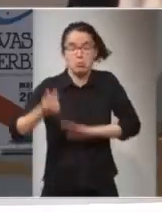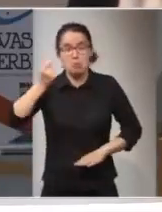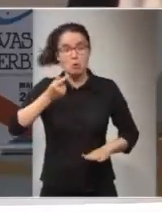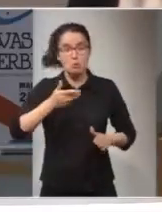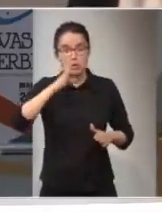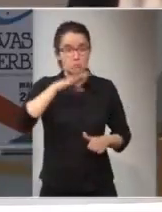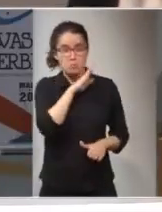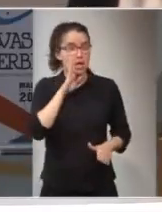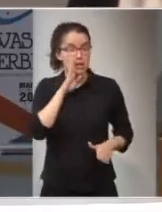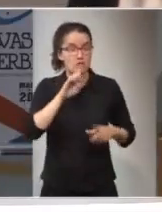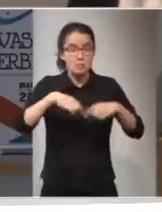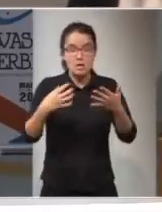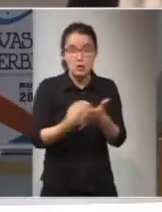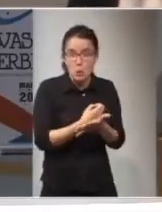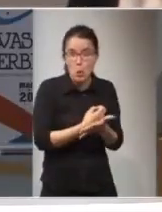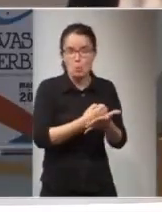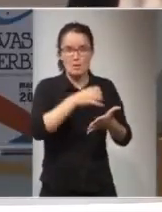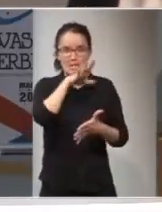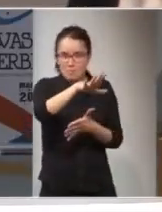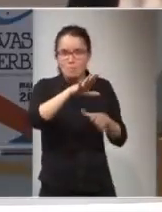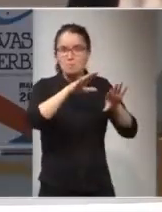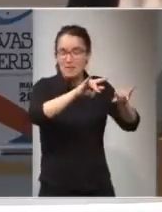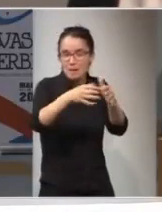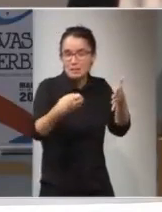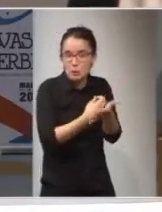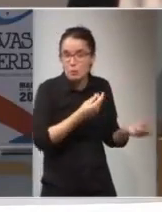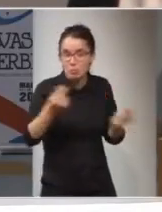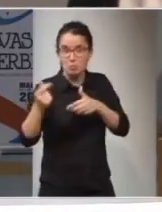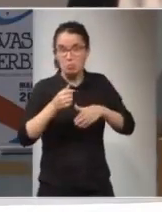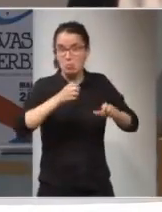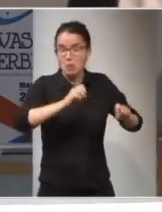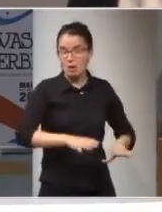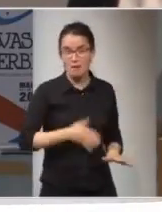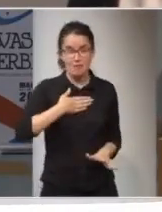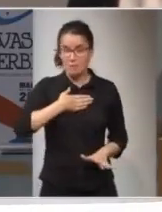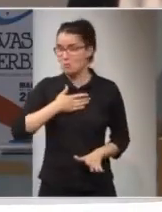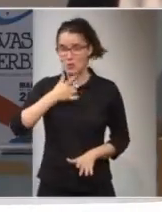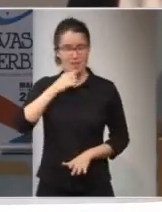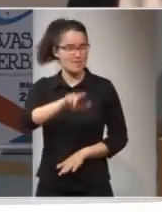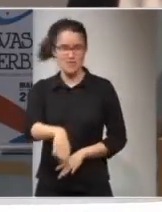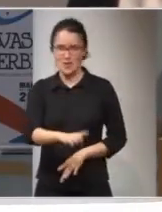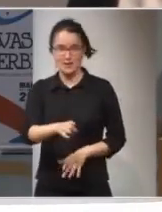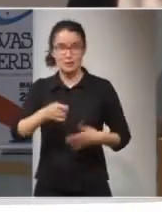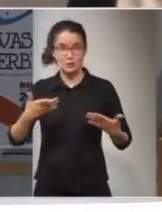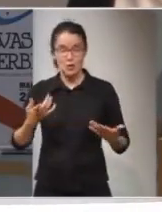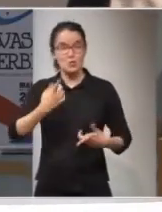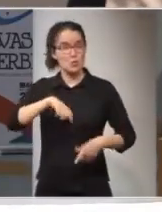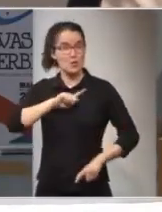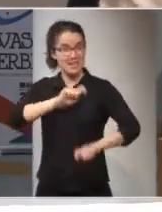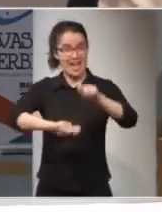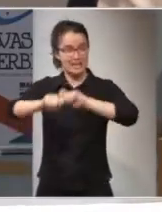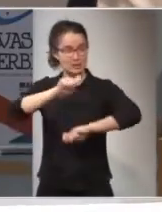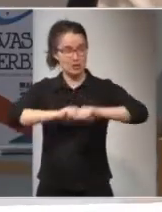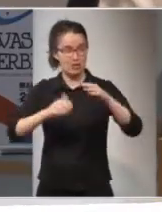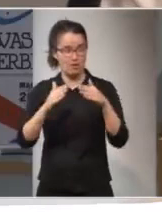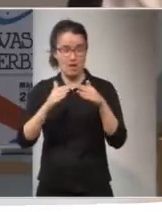dejar a mis padres, mi tierra para emigrar. Por lo tanto, de Caribe somos